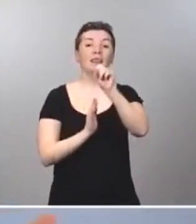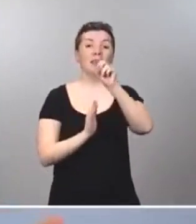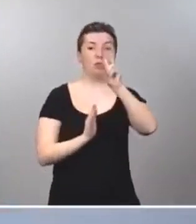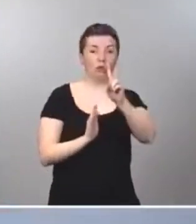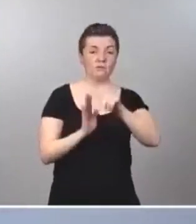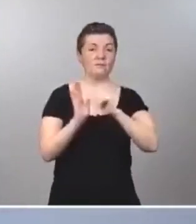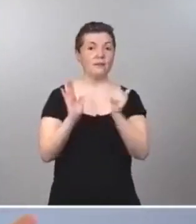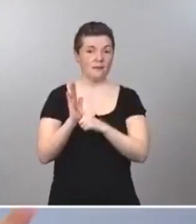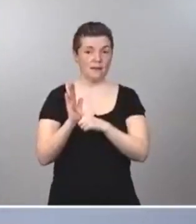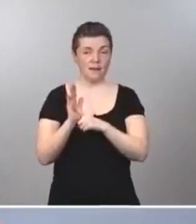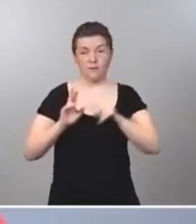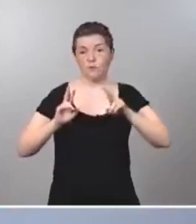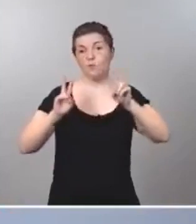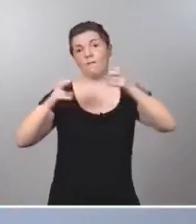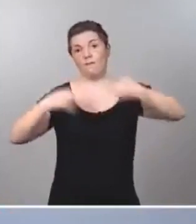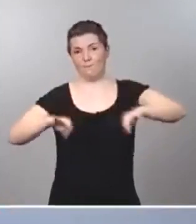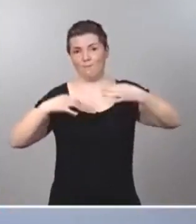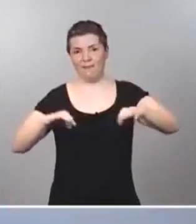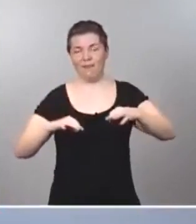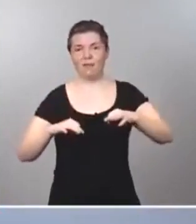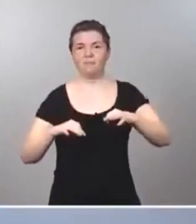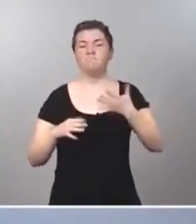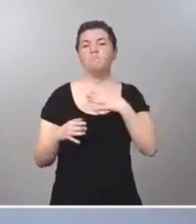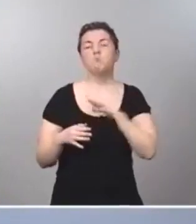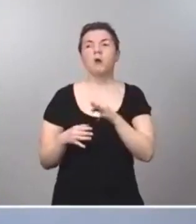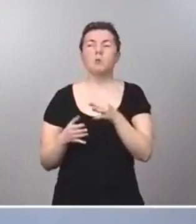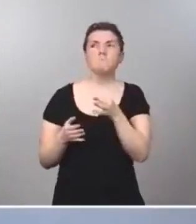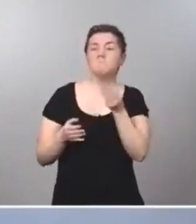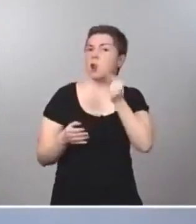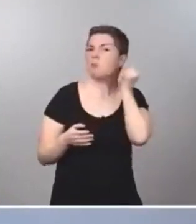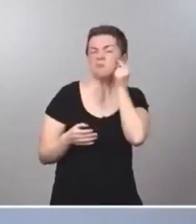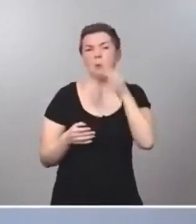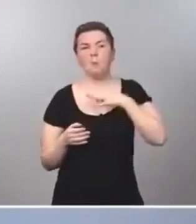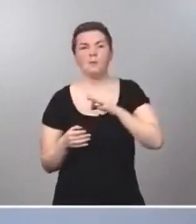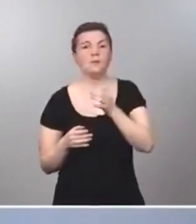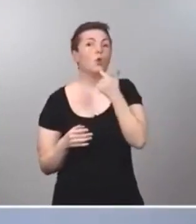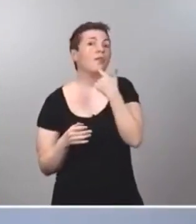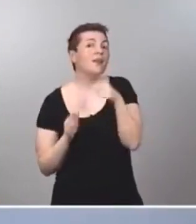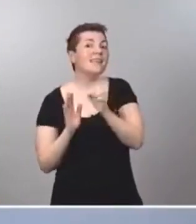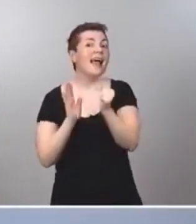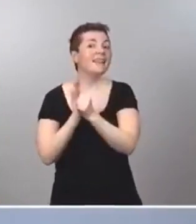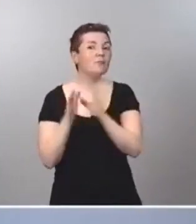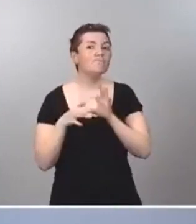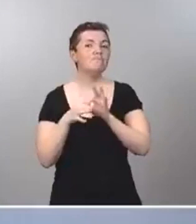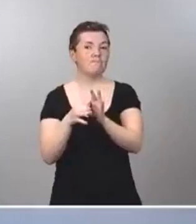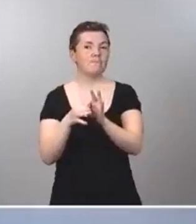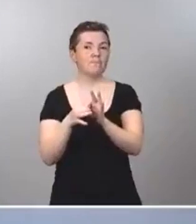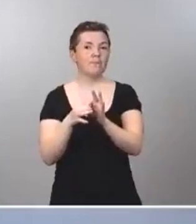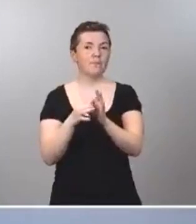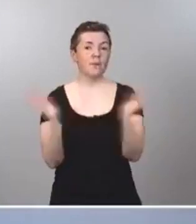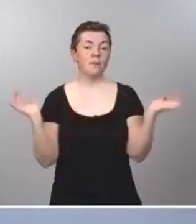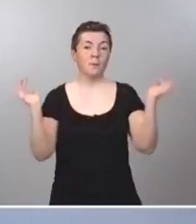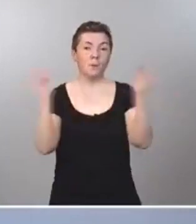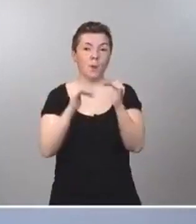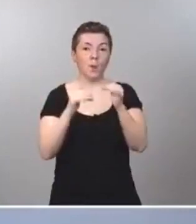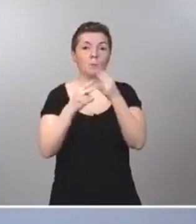de la nueva normalidad, pues a lo mejor no les diga mucho, pero si le decimos que este artículo tiene que ver con la influencia de público a los